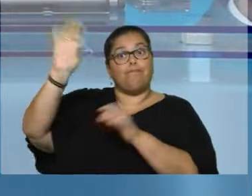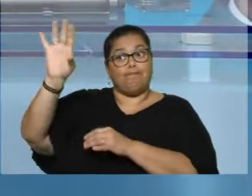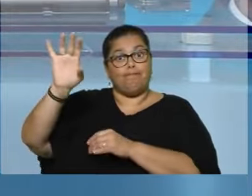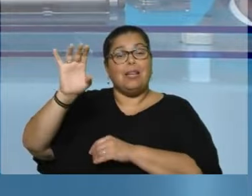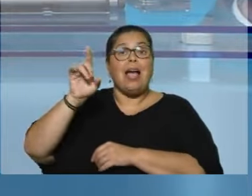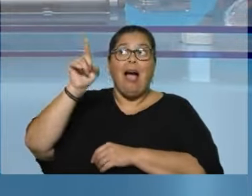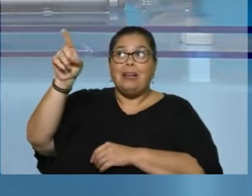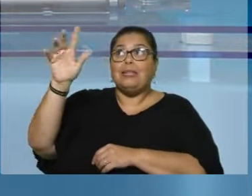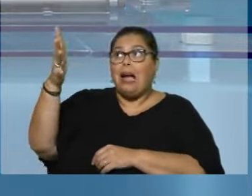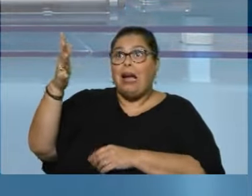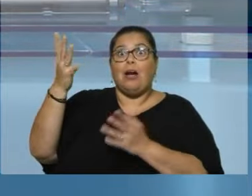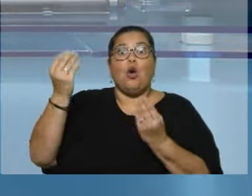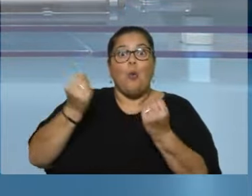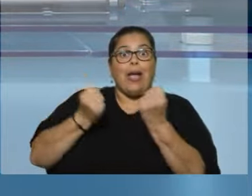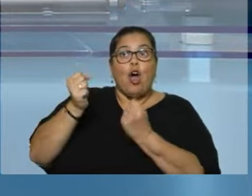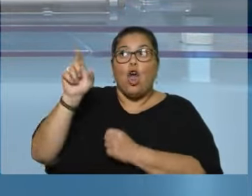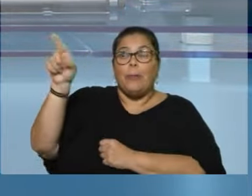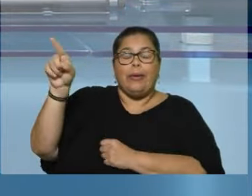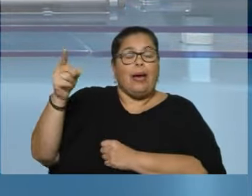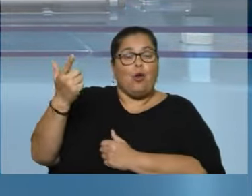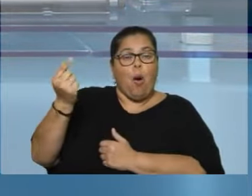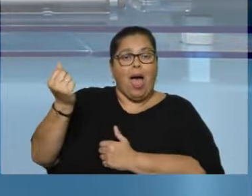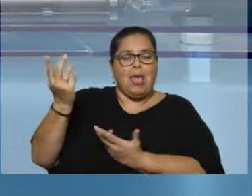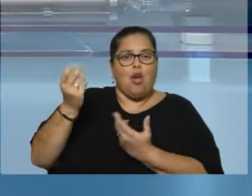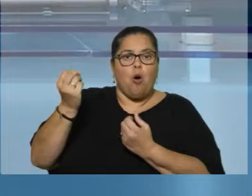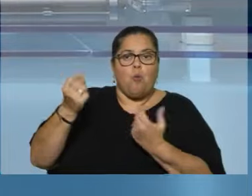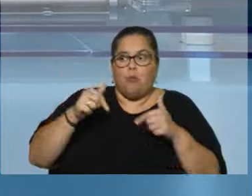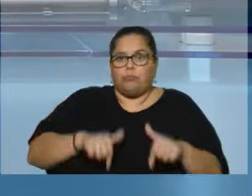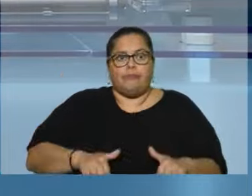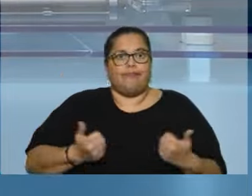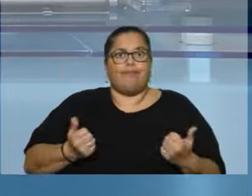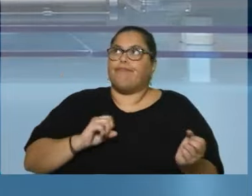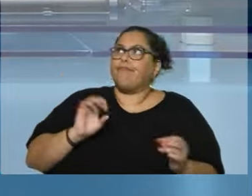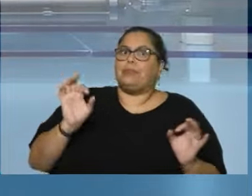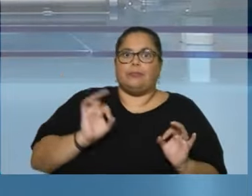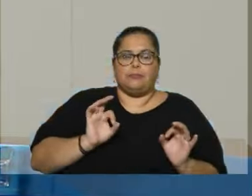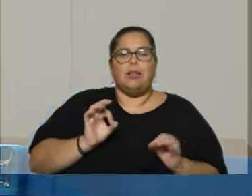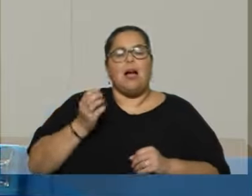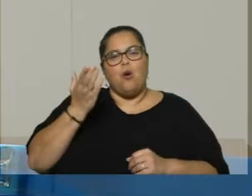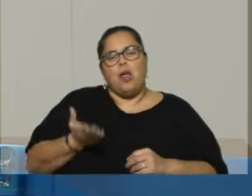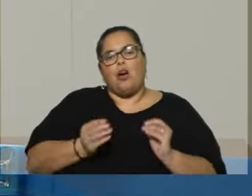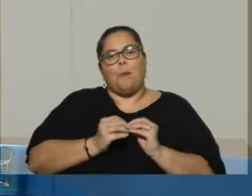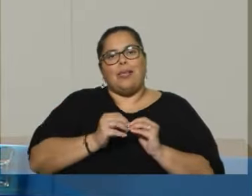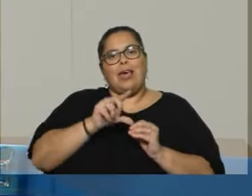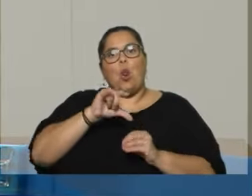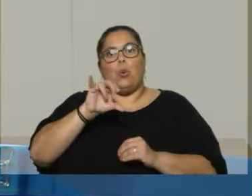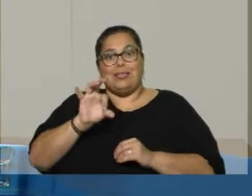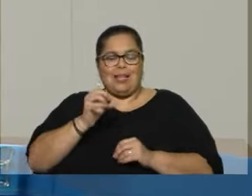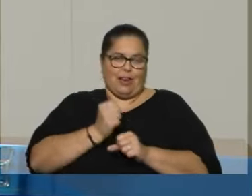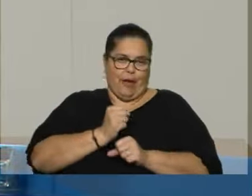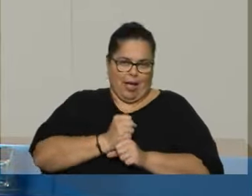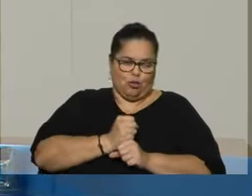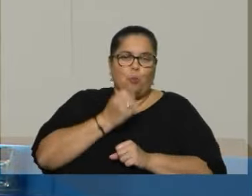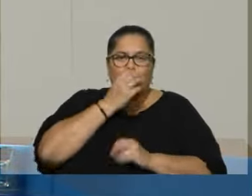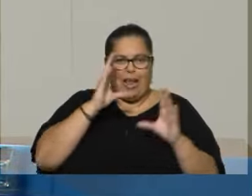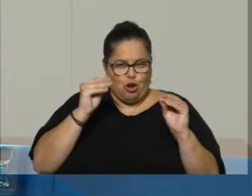también. En materia de economía estamos hablando ahora. Nuestro compañero Luis Custodio anda trabajando en esto. ¿Cómo anda? Hola Luis. ¿Cómo les va? Buenas noches para